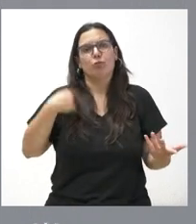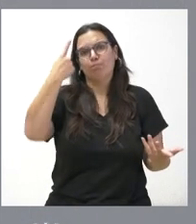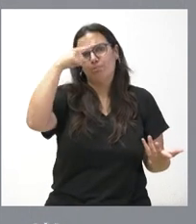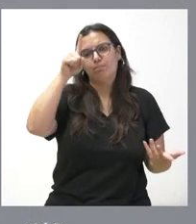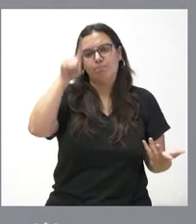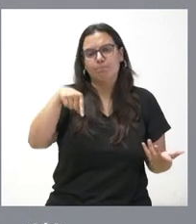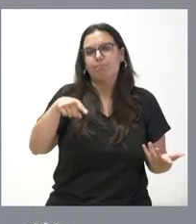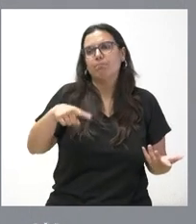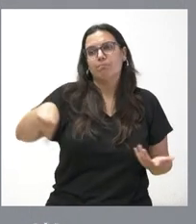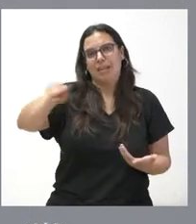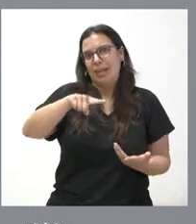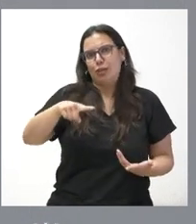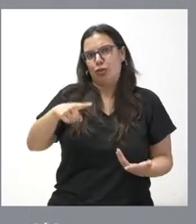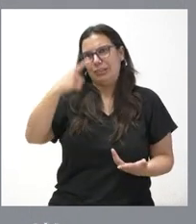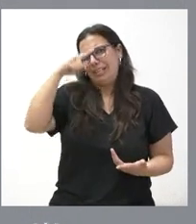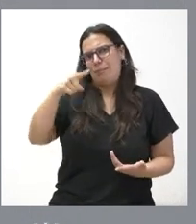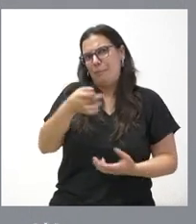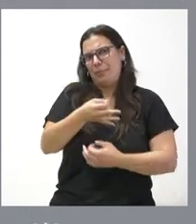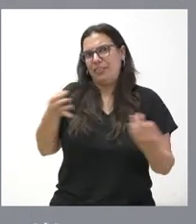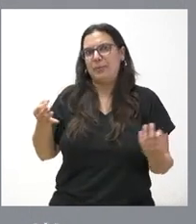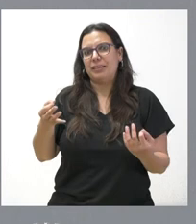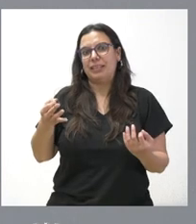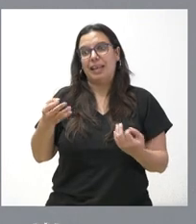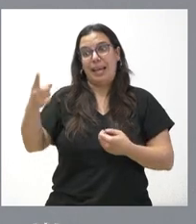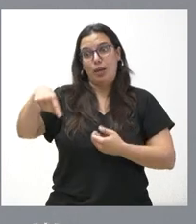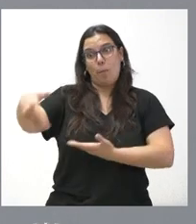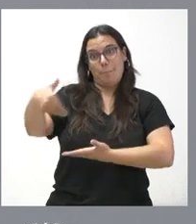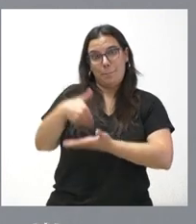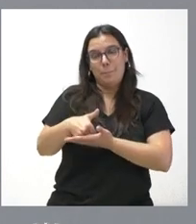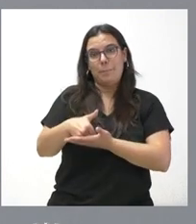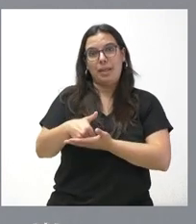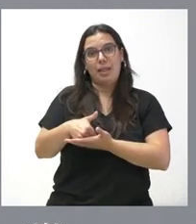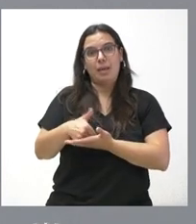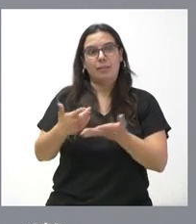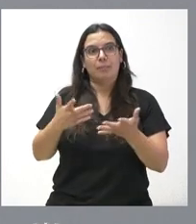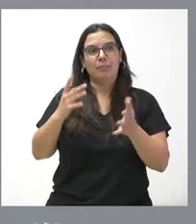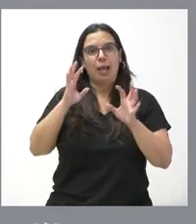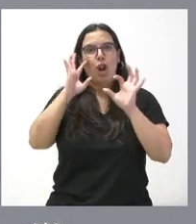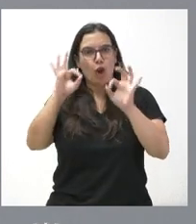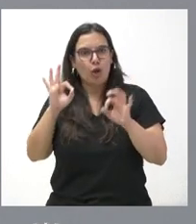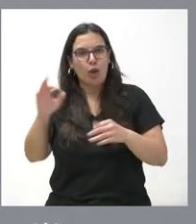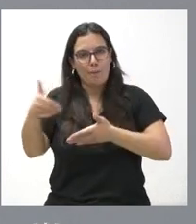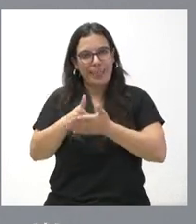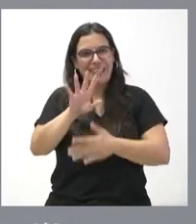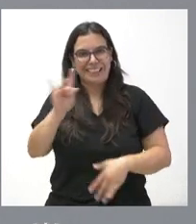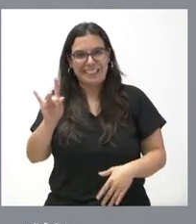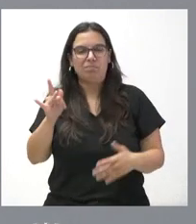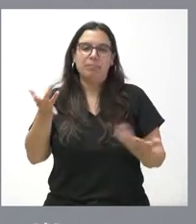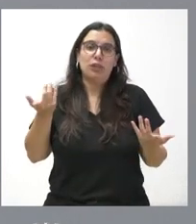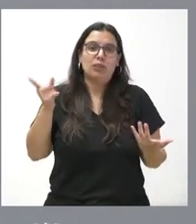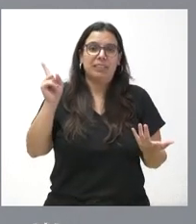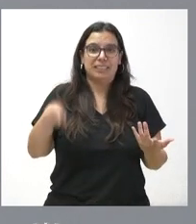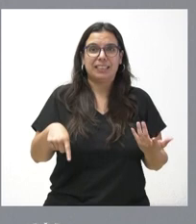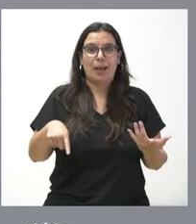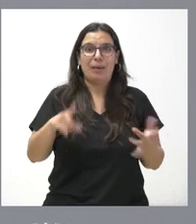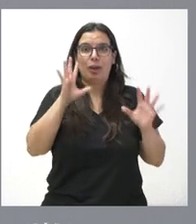agricultores y ganaderos son conscientes de que sus demandas son muy razonadas y muy razonables, pero también lo es